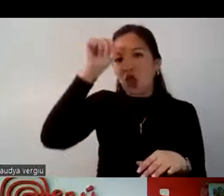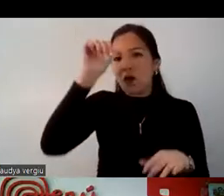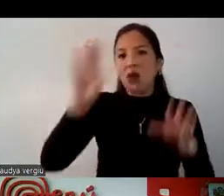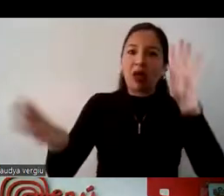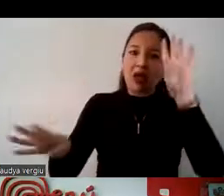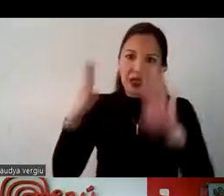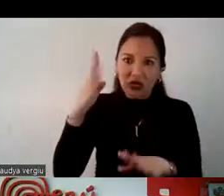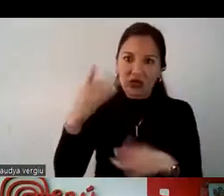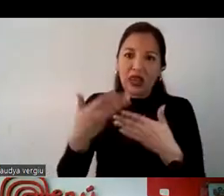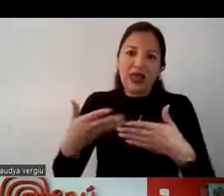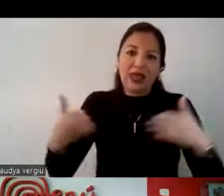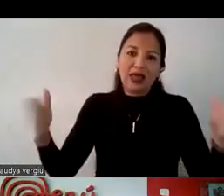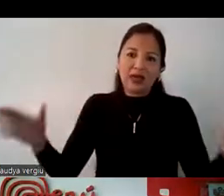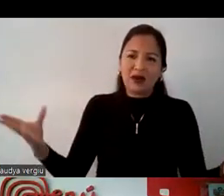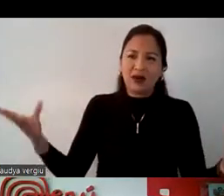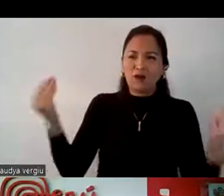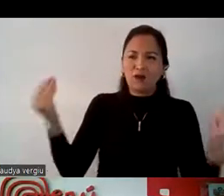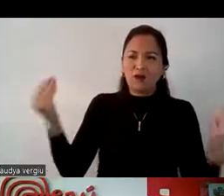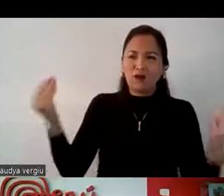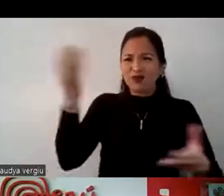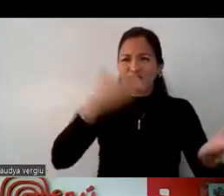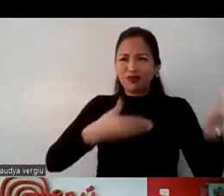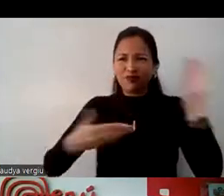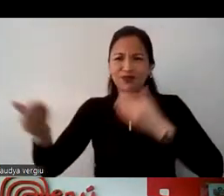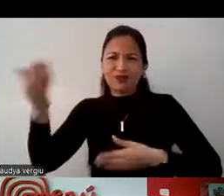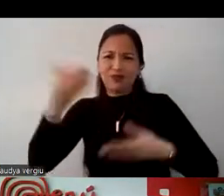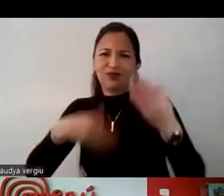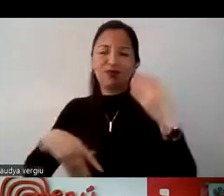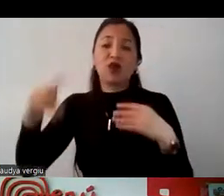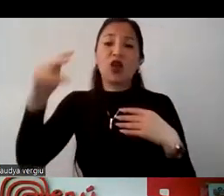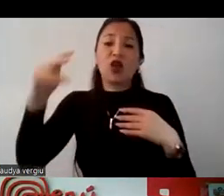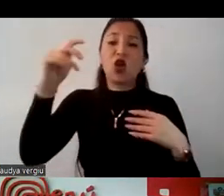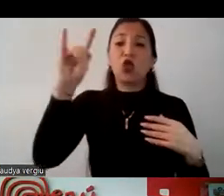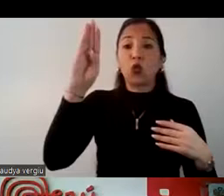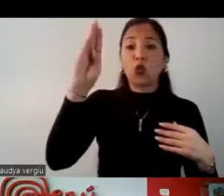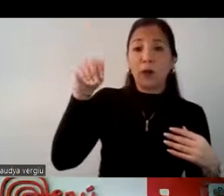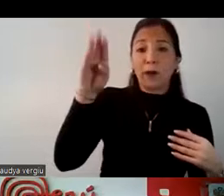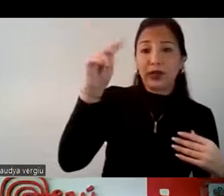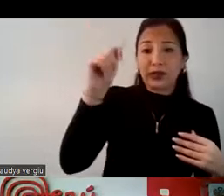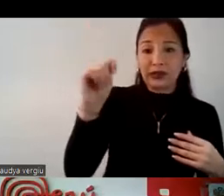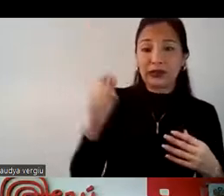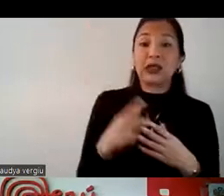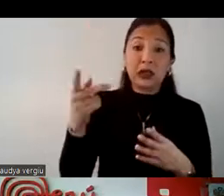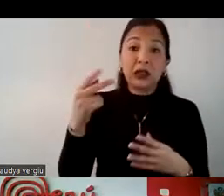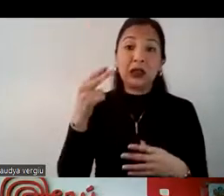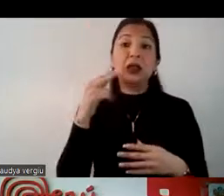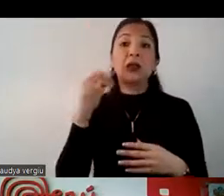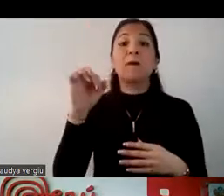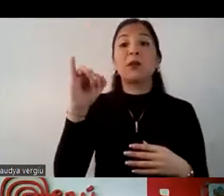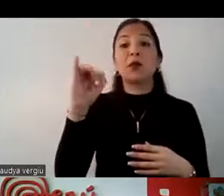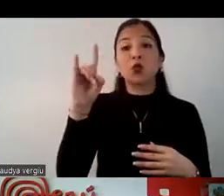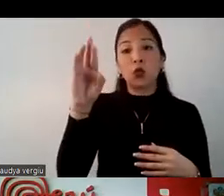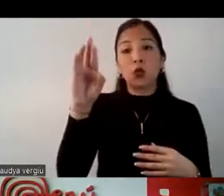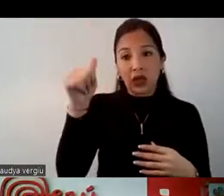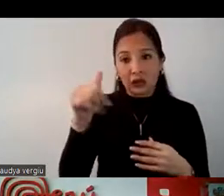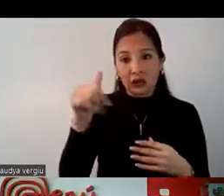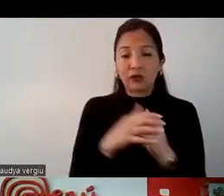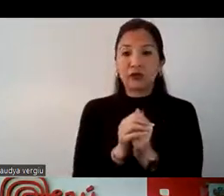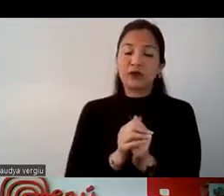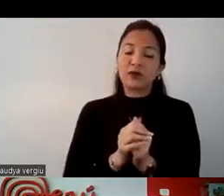En esos días recibimos muchos visitantes, por ejemplo, en Tumbes y Piura. Tuve la oportunidad de acompañar un grupo que estuvimos por allá,